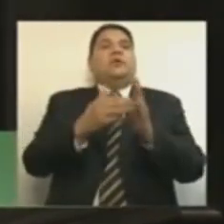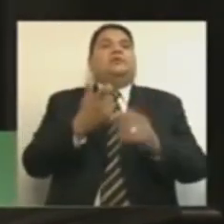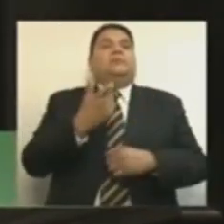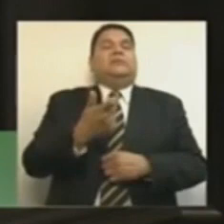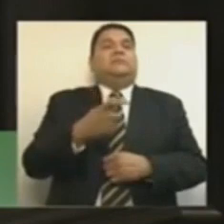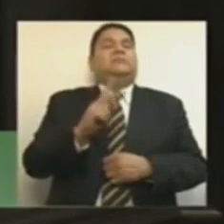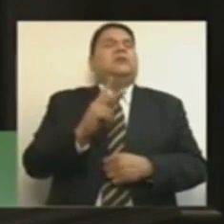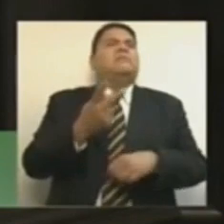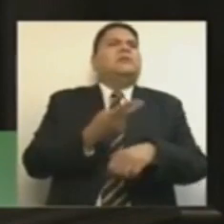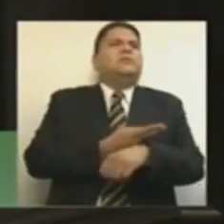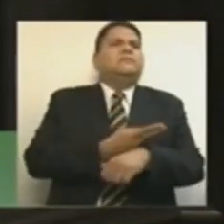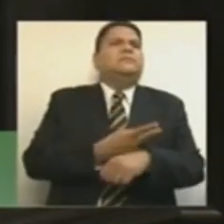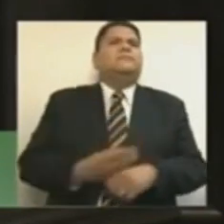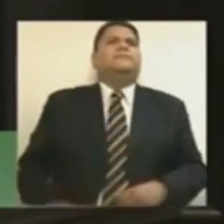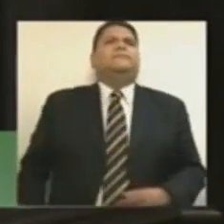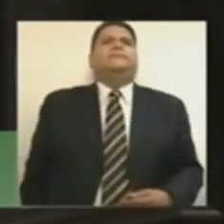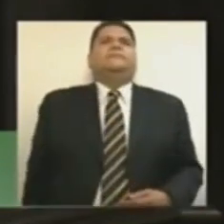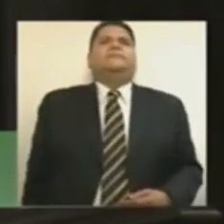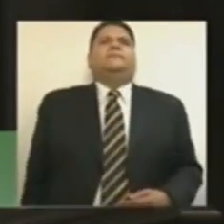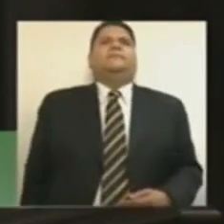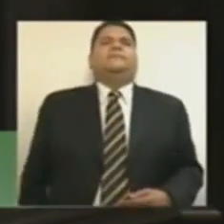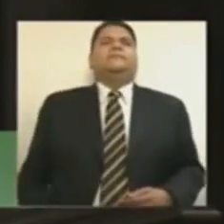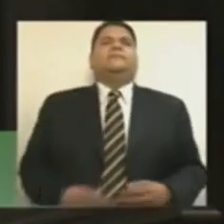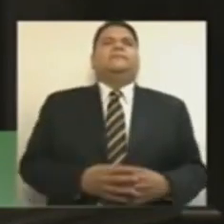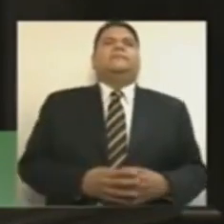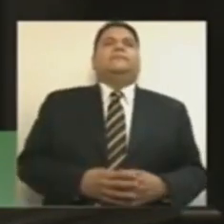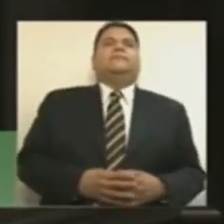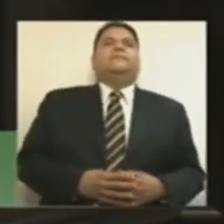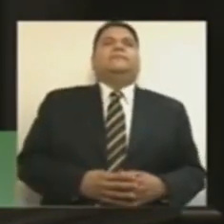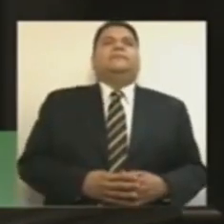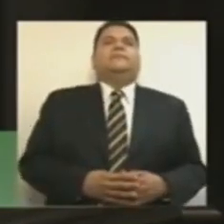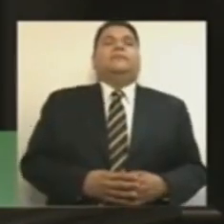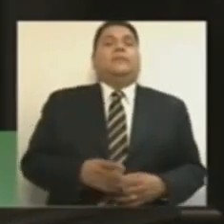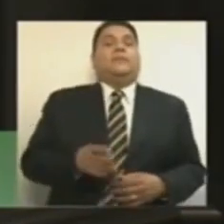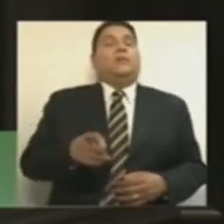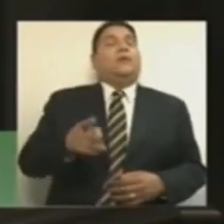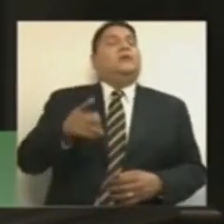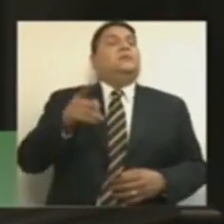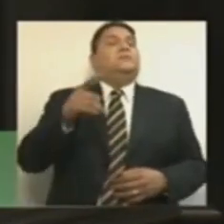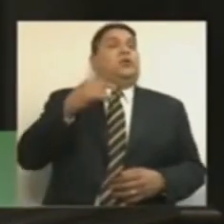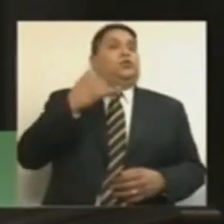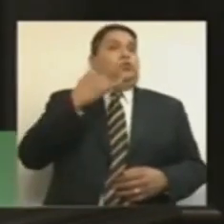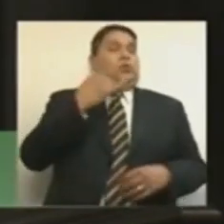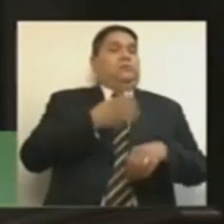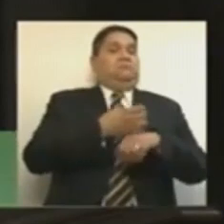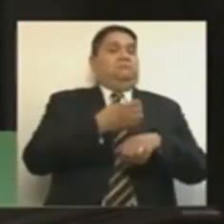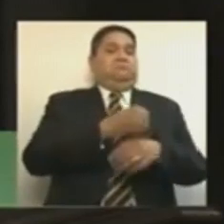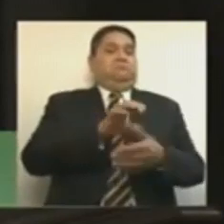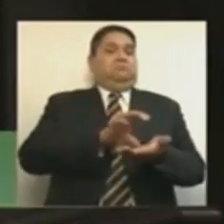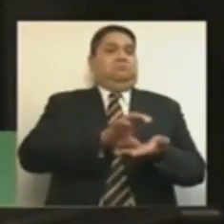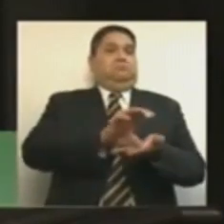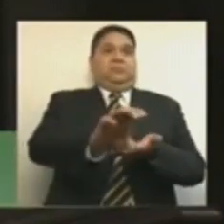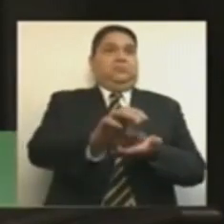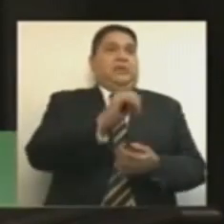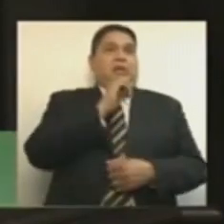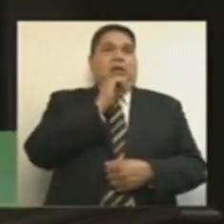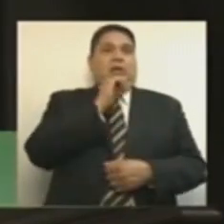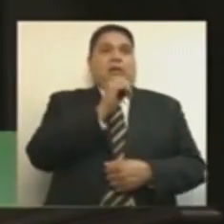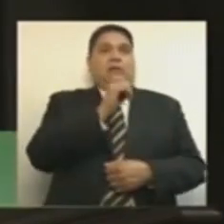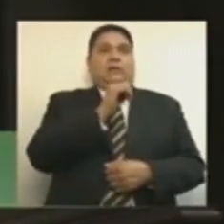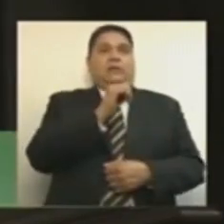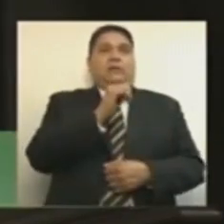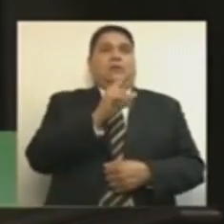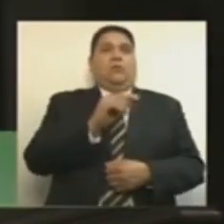qué creen? Como la presente Administración Panista de Yucatán no ha hecho la liquidación del fideicomiso para